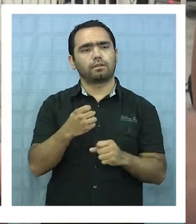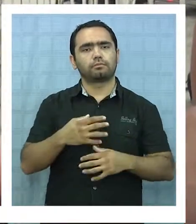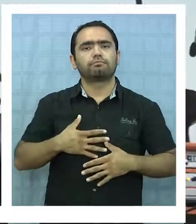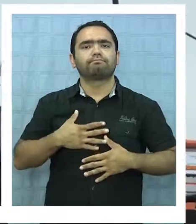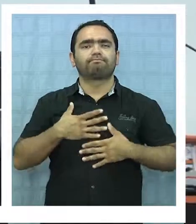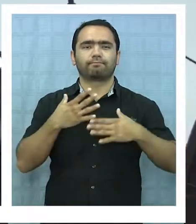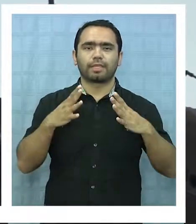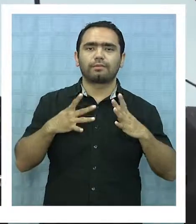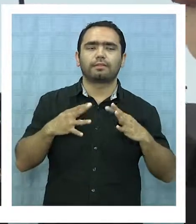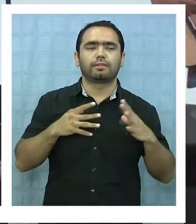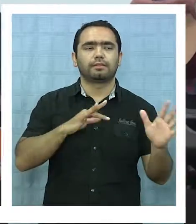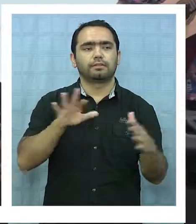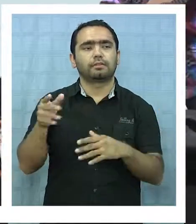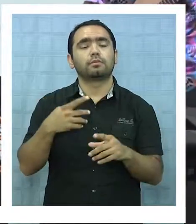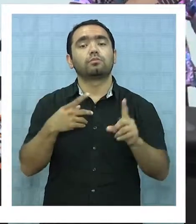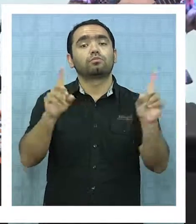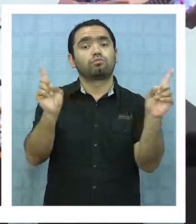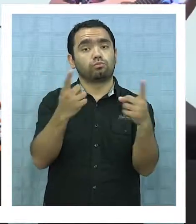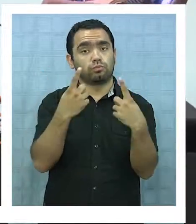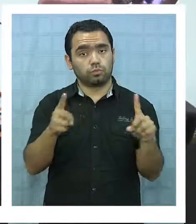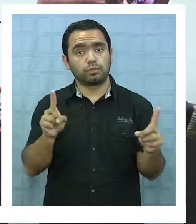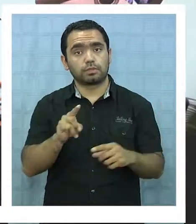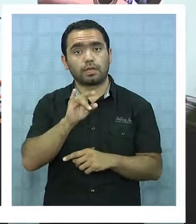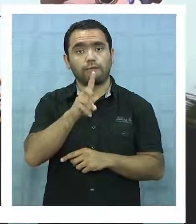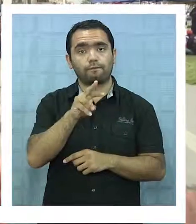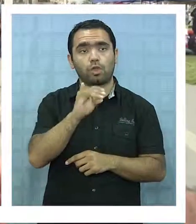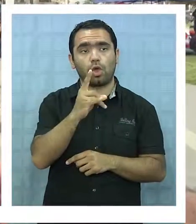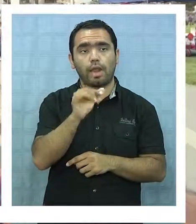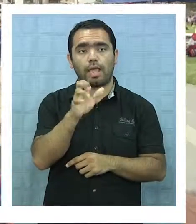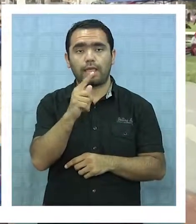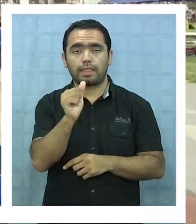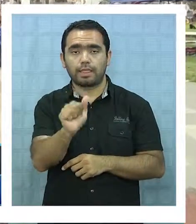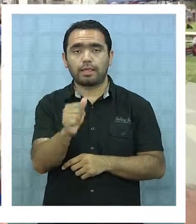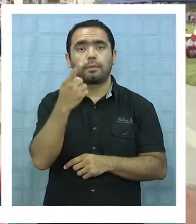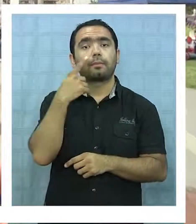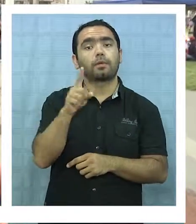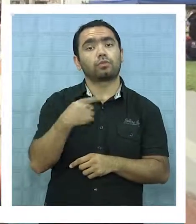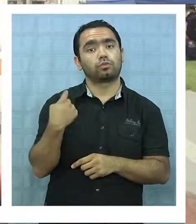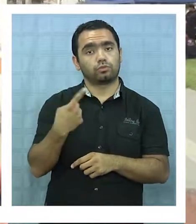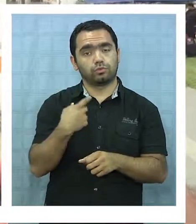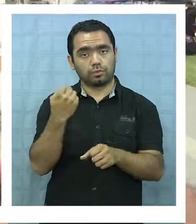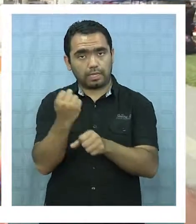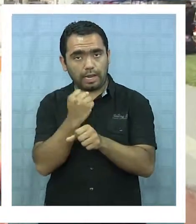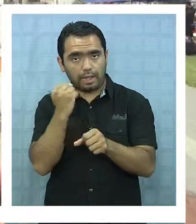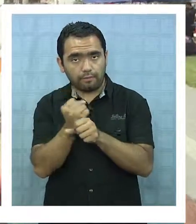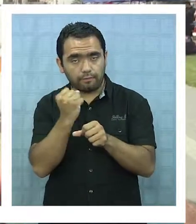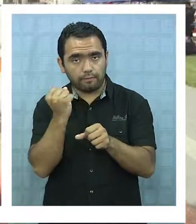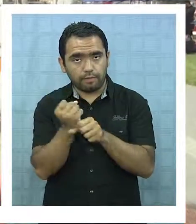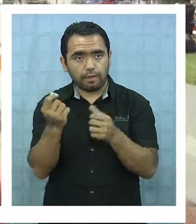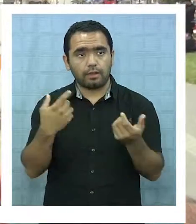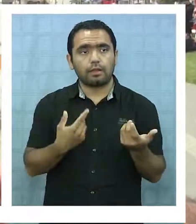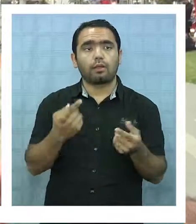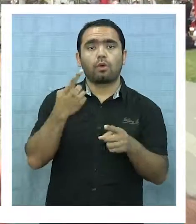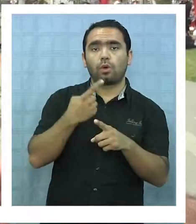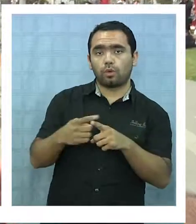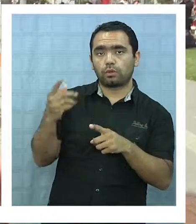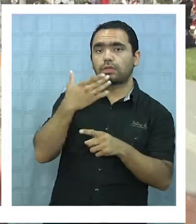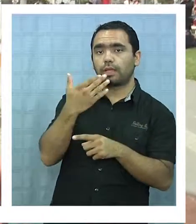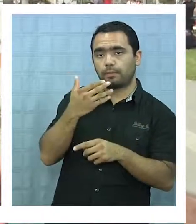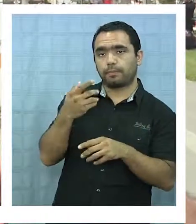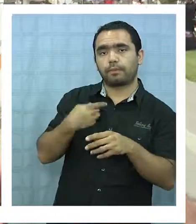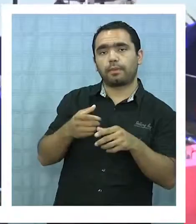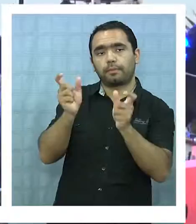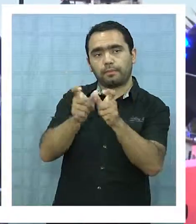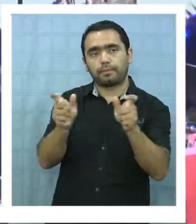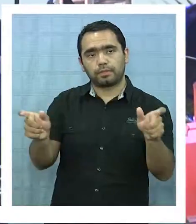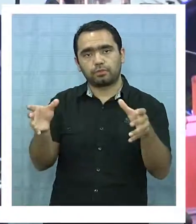tremenda. Utilizamos música de Violeta Parra, pero la letra de Violeta Parra, pero trabajamos con un cuadro de Intigimani, Los Jaivas y